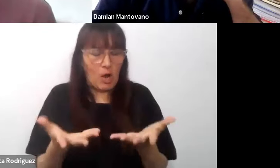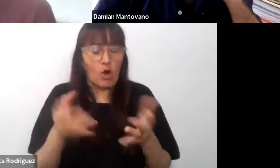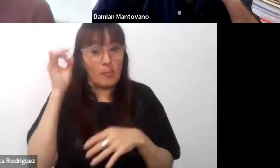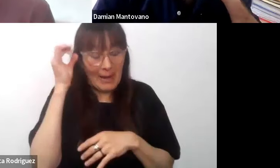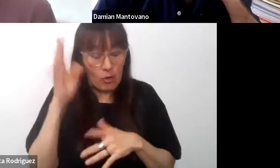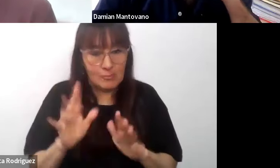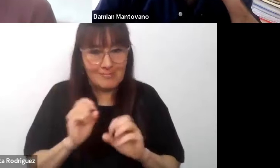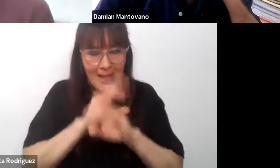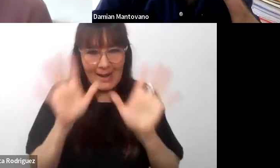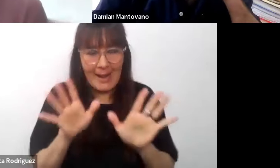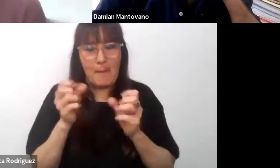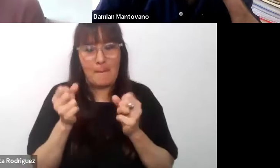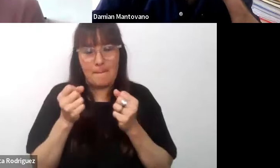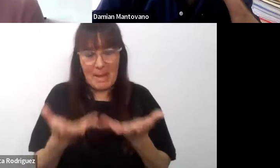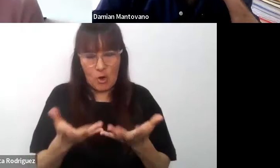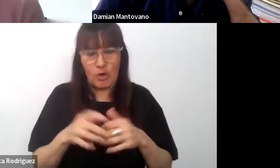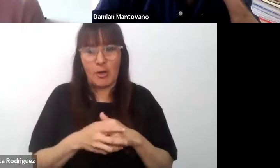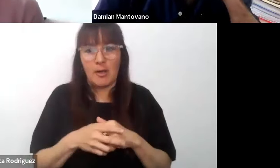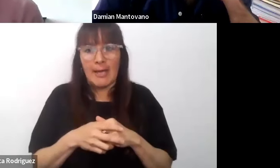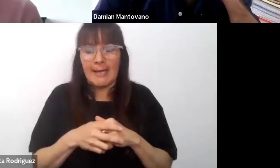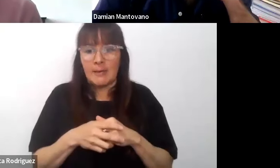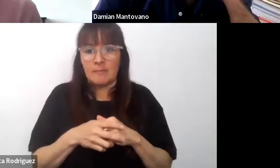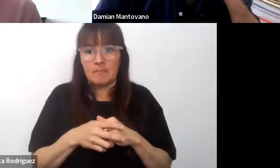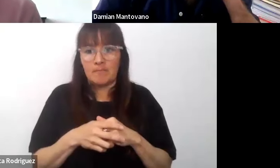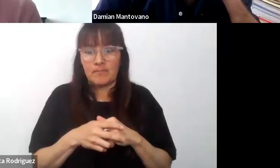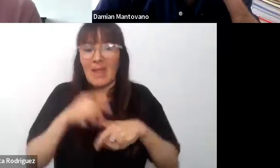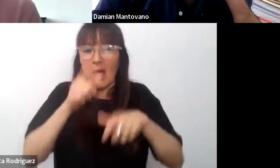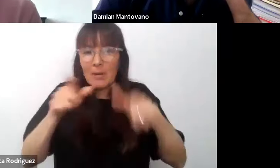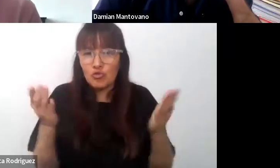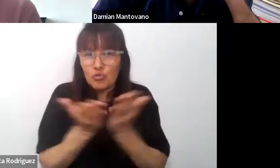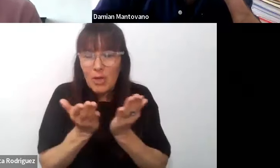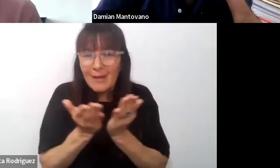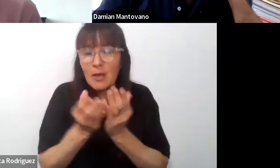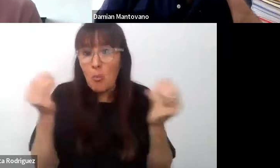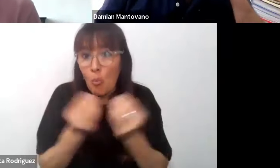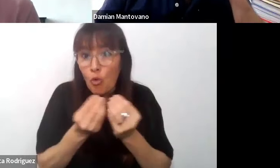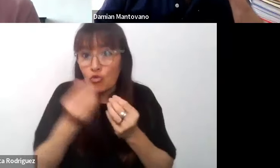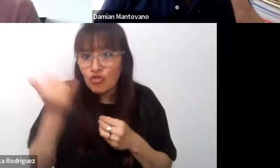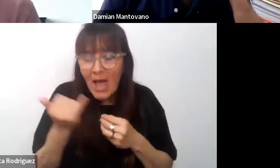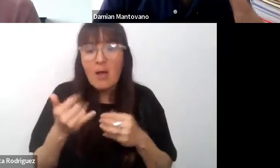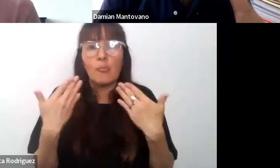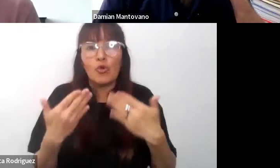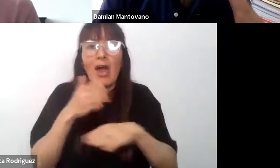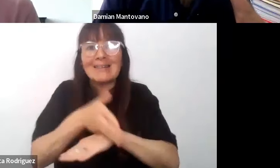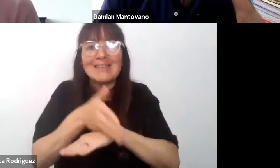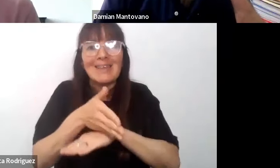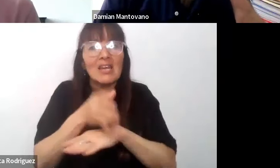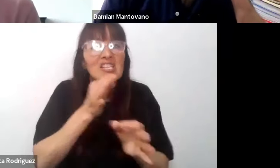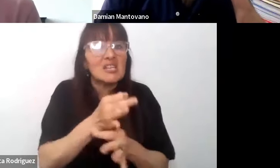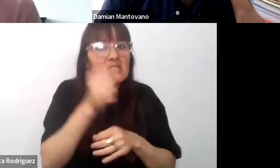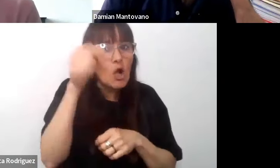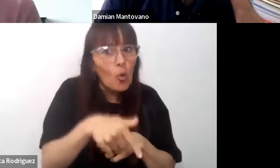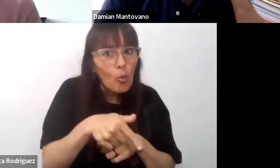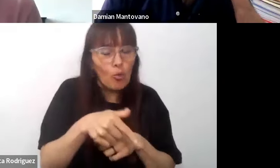voy a ver si puedo decirlo hay muchos alumnos que han podido acceder a la enseñanza común ordinaria